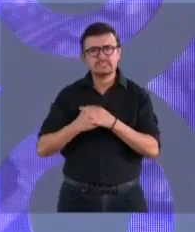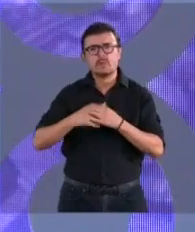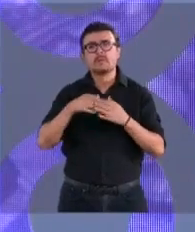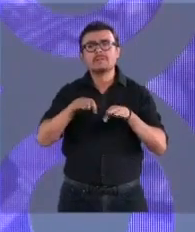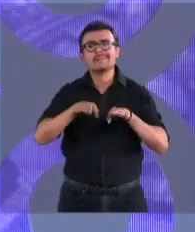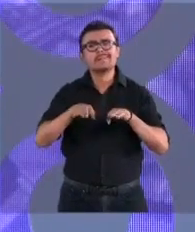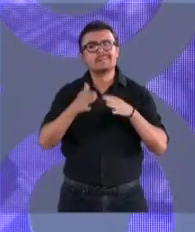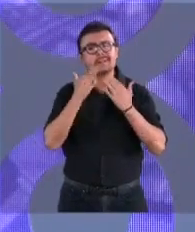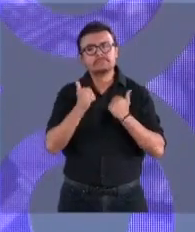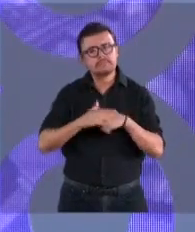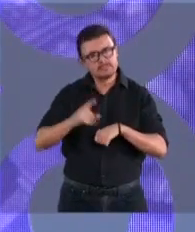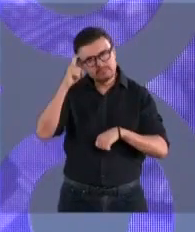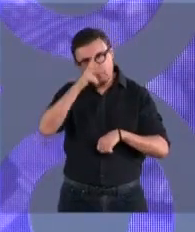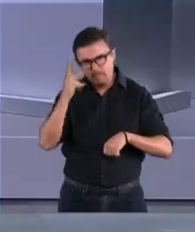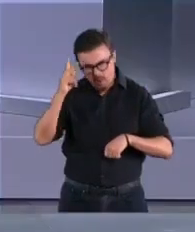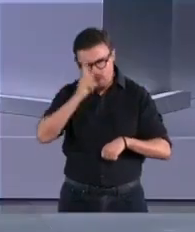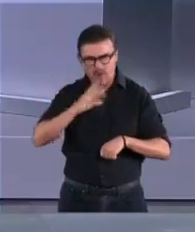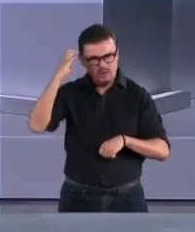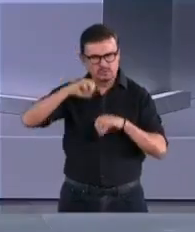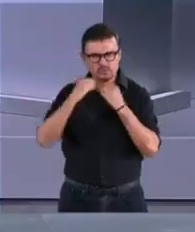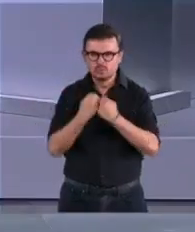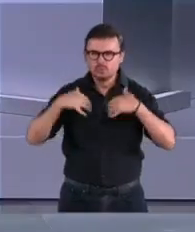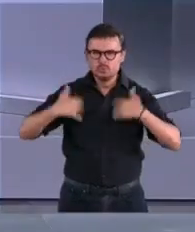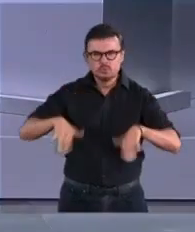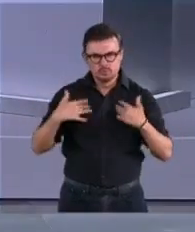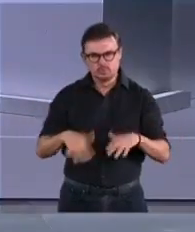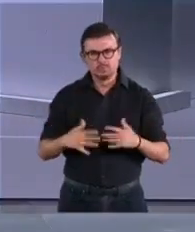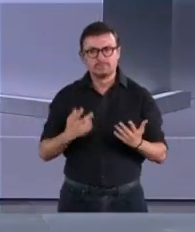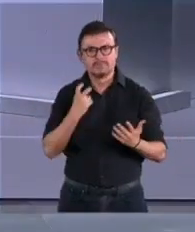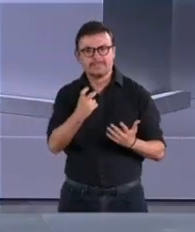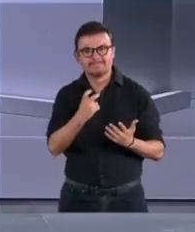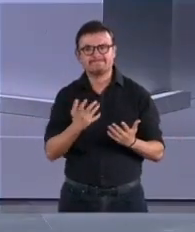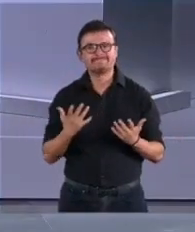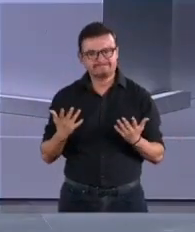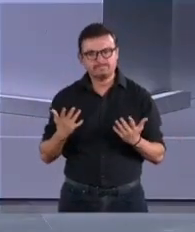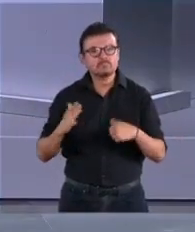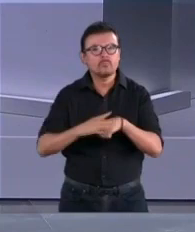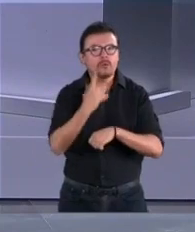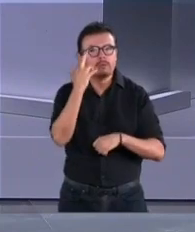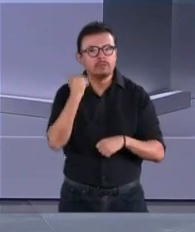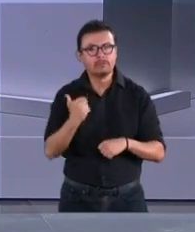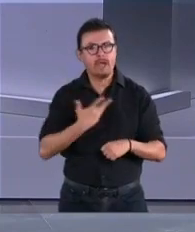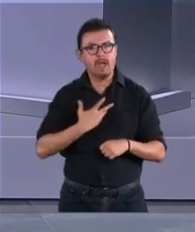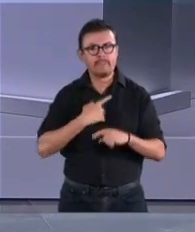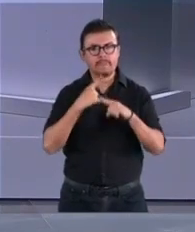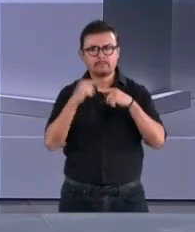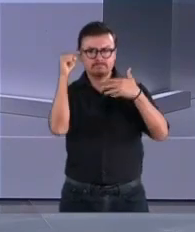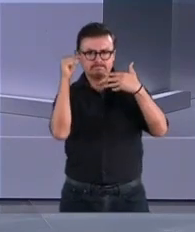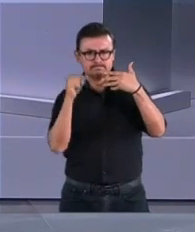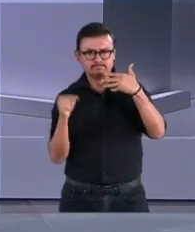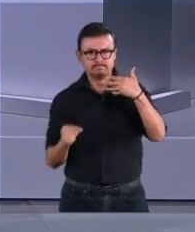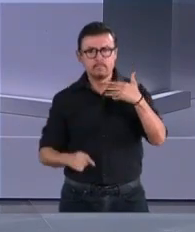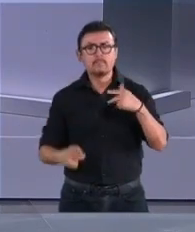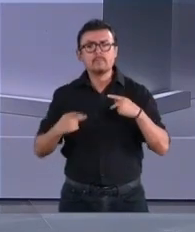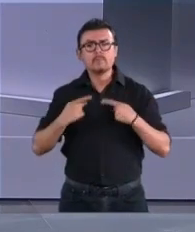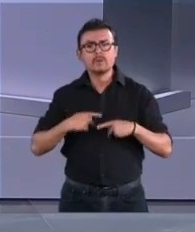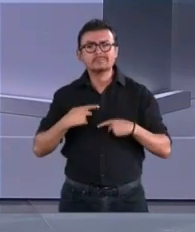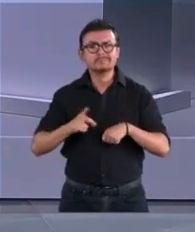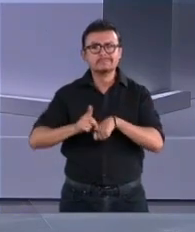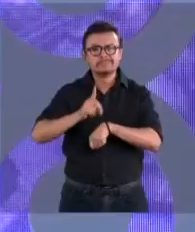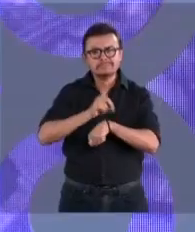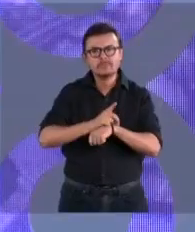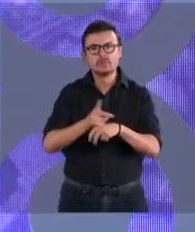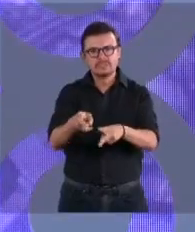En el combate a la inseguridad y al crimen hablamos de múltiples factores, por un lado están los delitos que sufrimos a diario como robo,